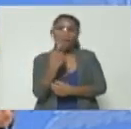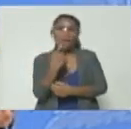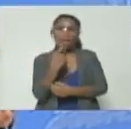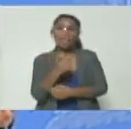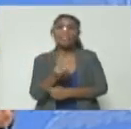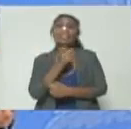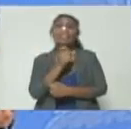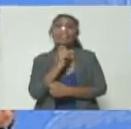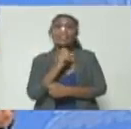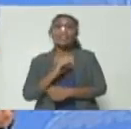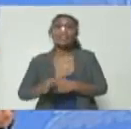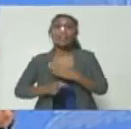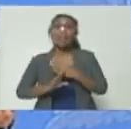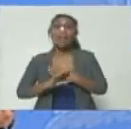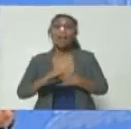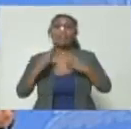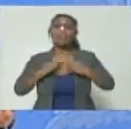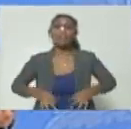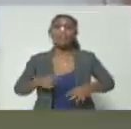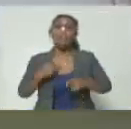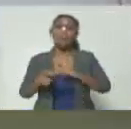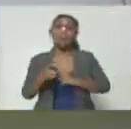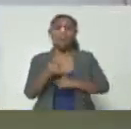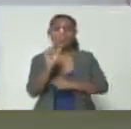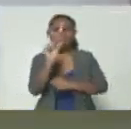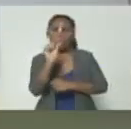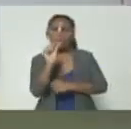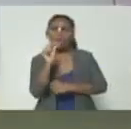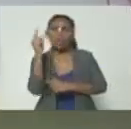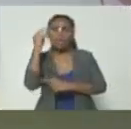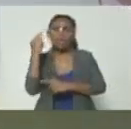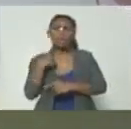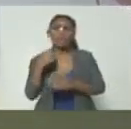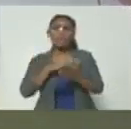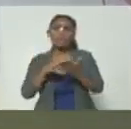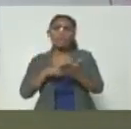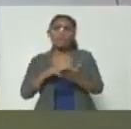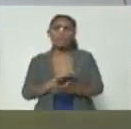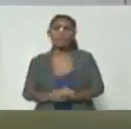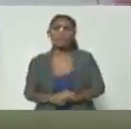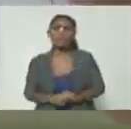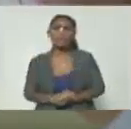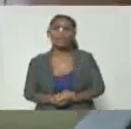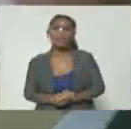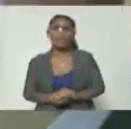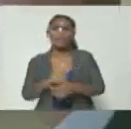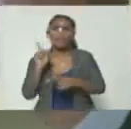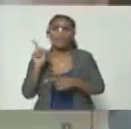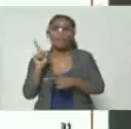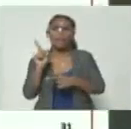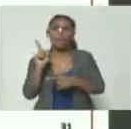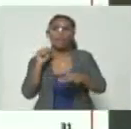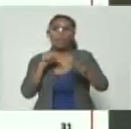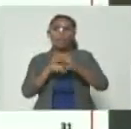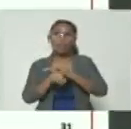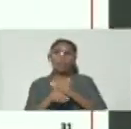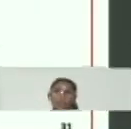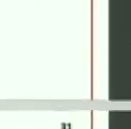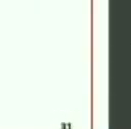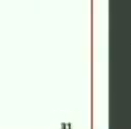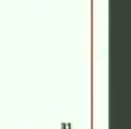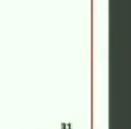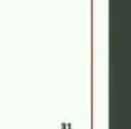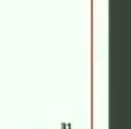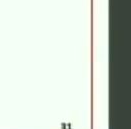difícil tenerlos en físico pero dame unos días y resuelvo y aquí entra un